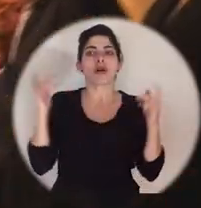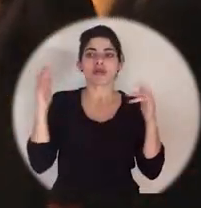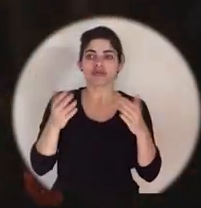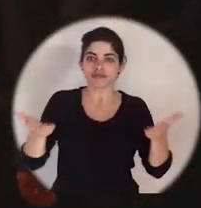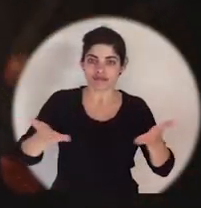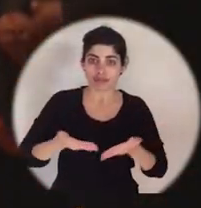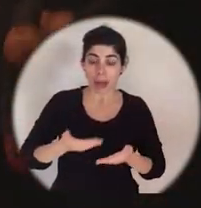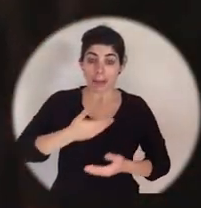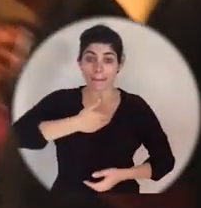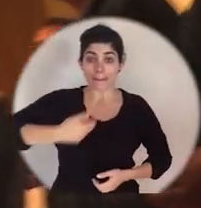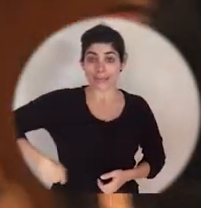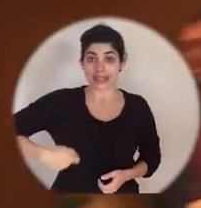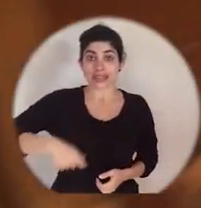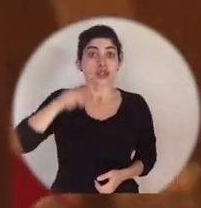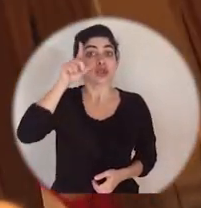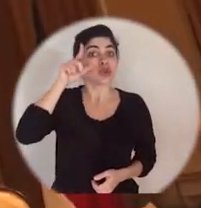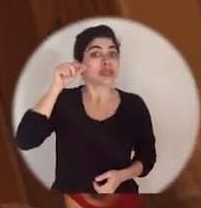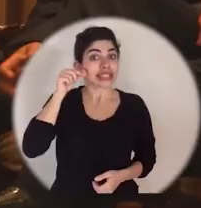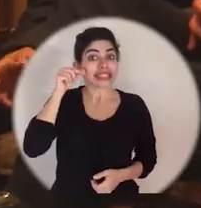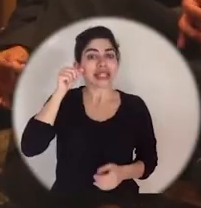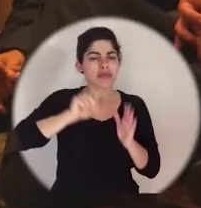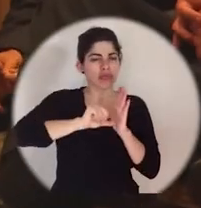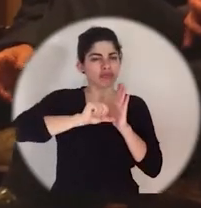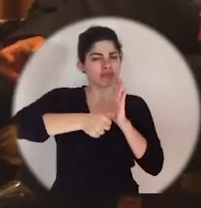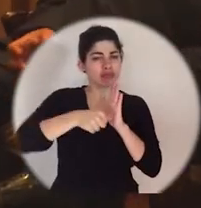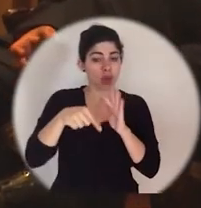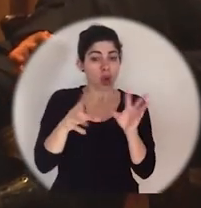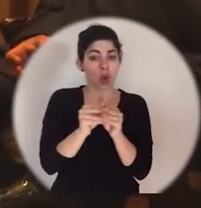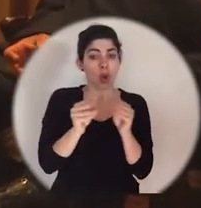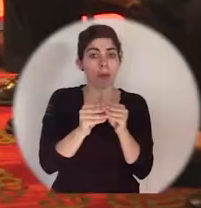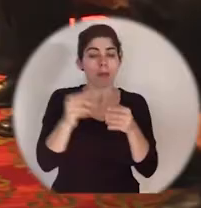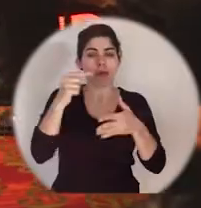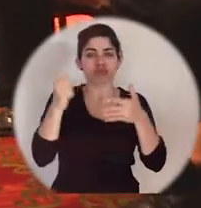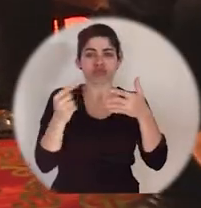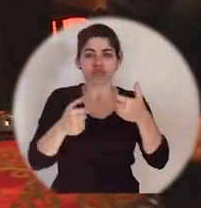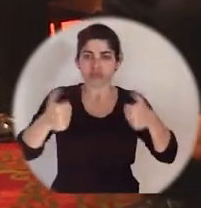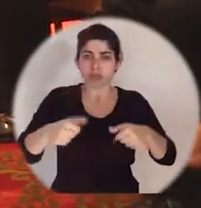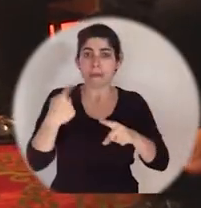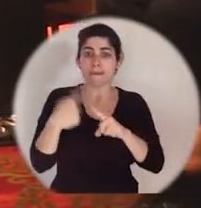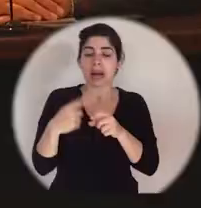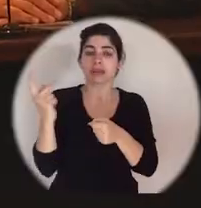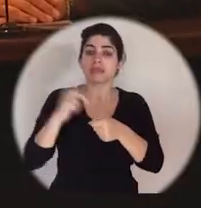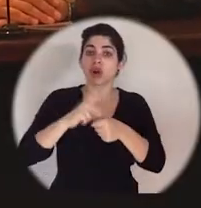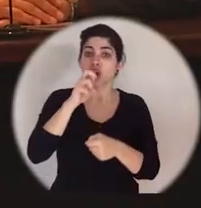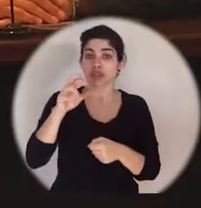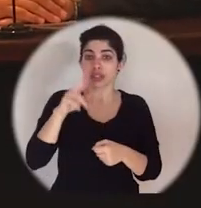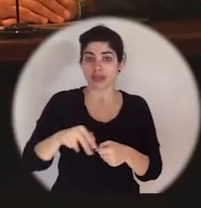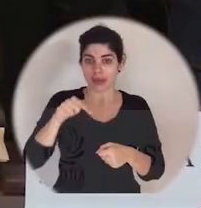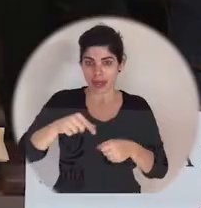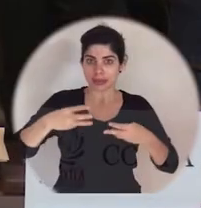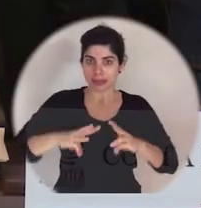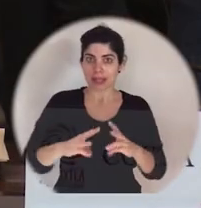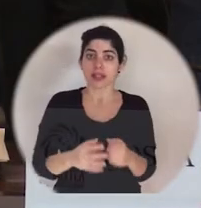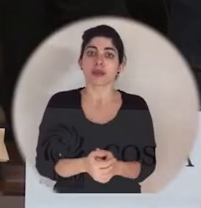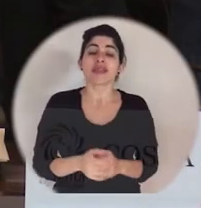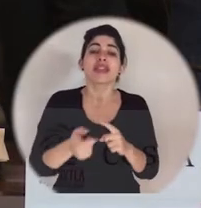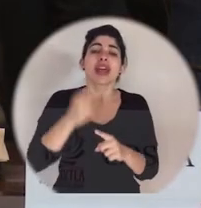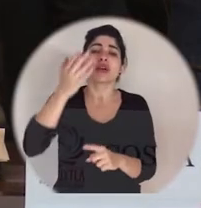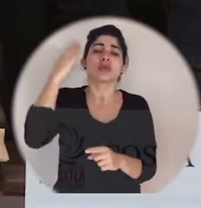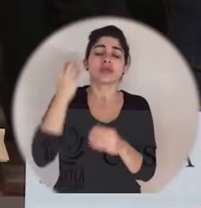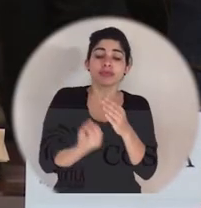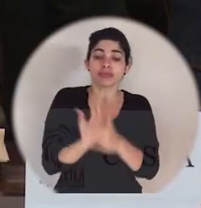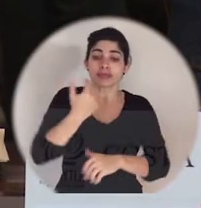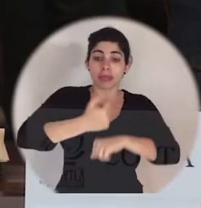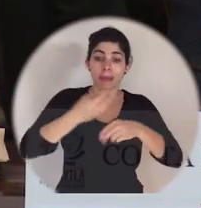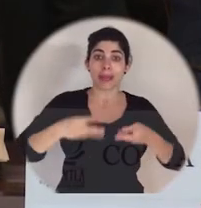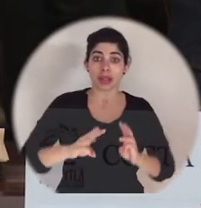El presidente Luis Guillermo Solís resaltó en esta cumbre los aportes y la participación de Costa Rica en este mecanismo. Desde la creación del